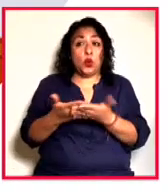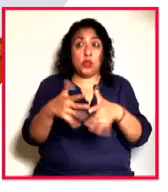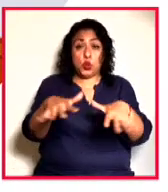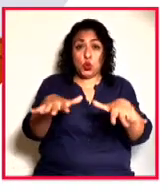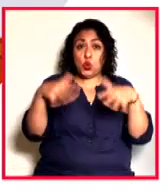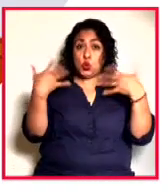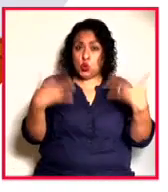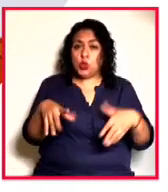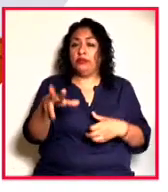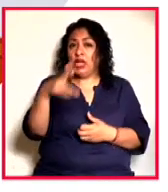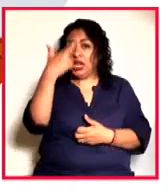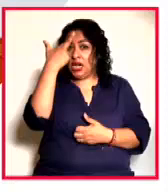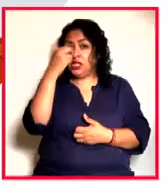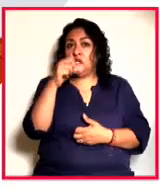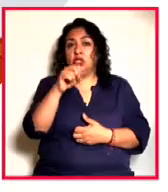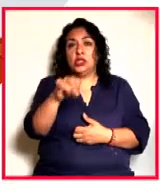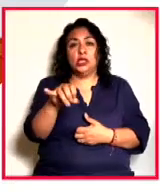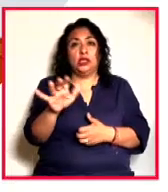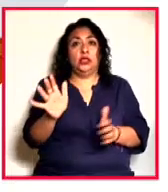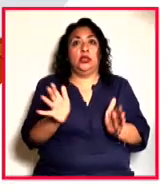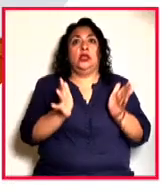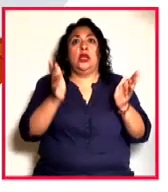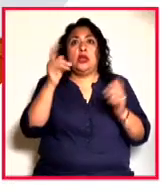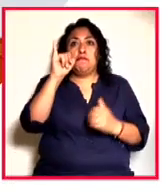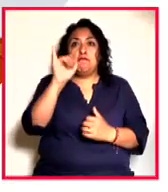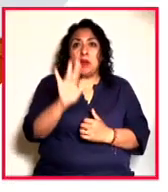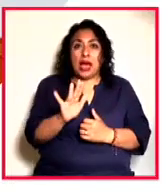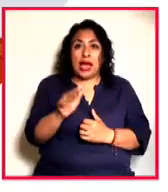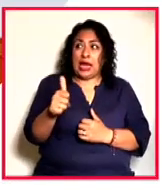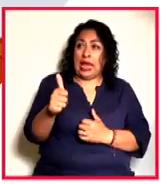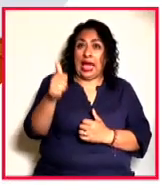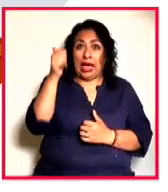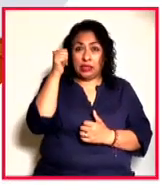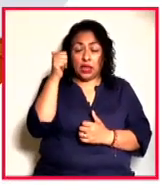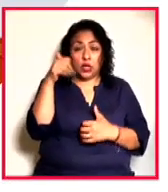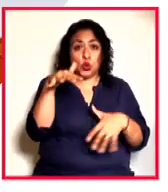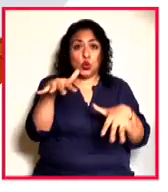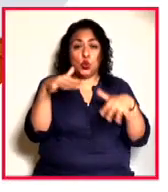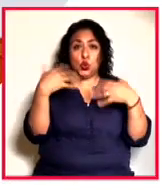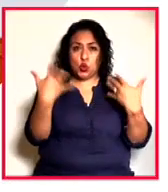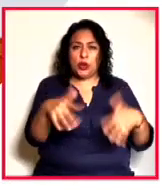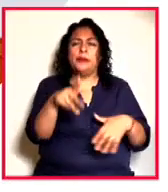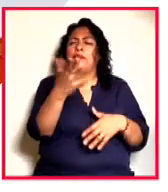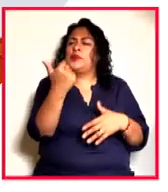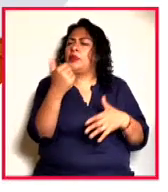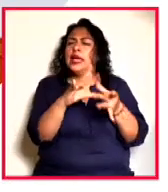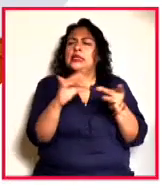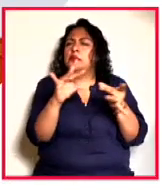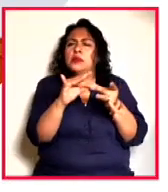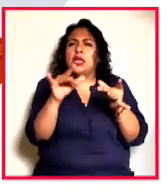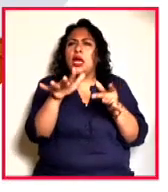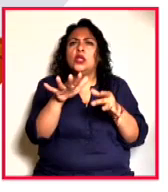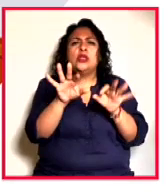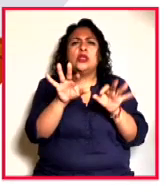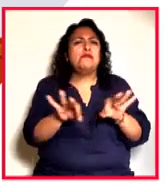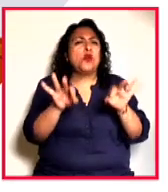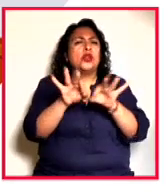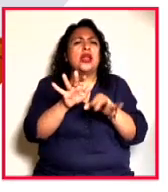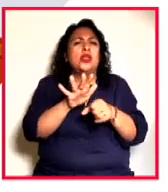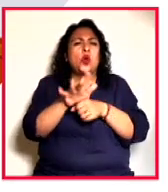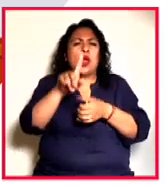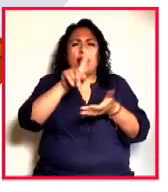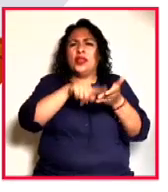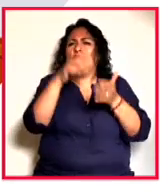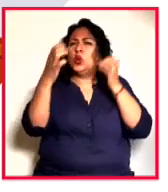como bien refieres, nos asombra esa imagen que tienes a tus espaldas, María Luz. Pero platícanos, ¿qué destacarías de manera particular de esta